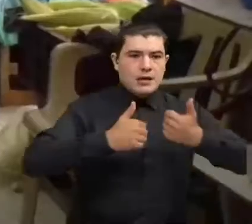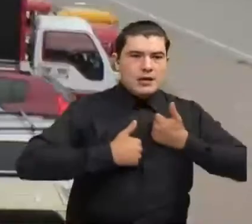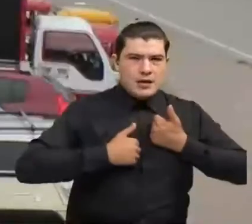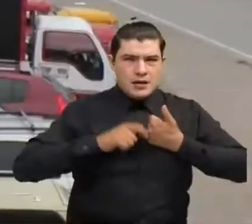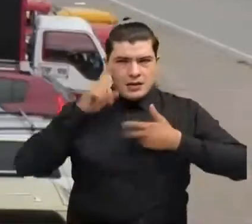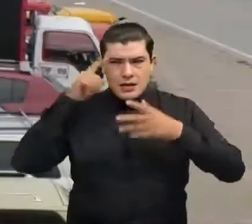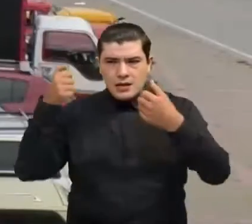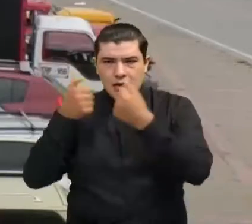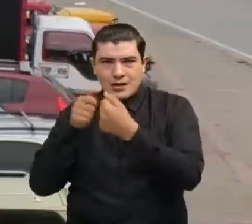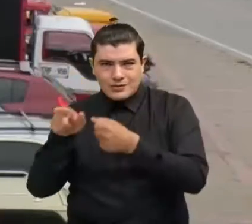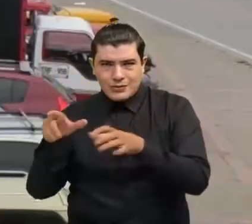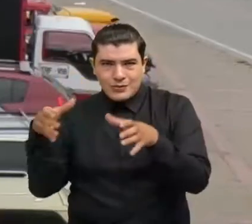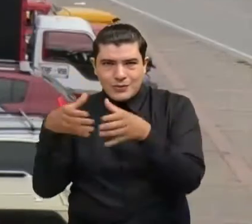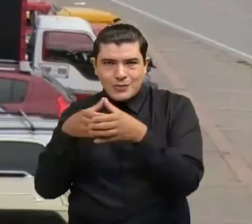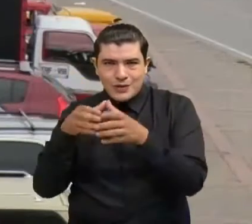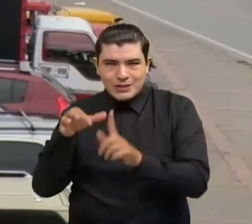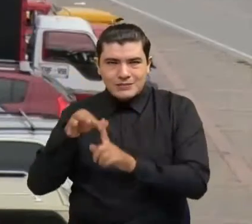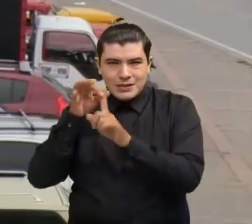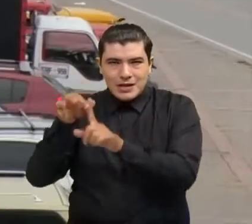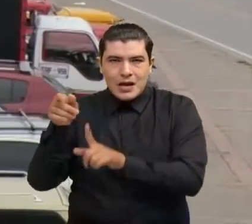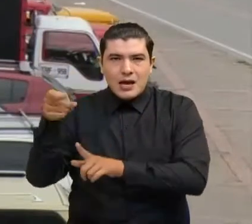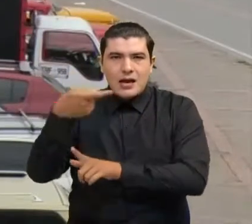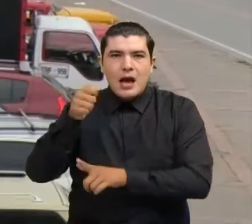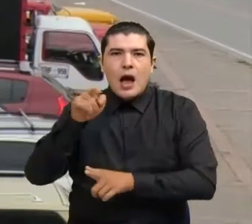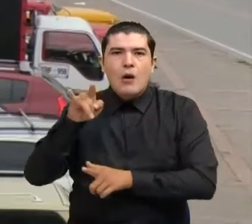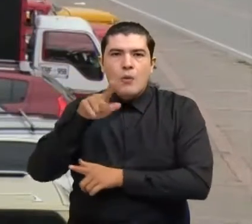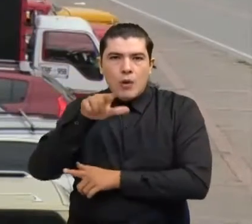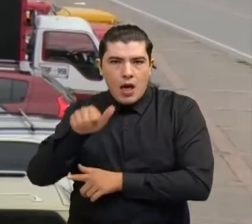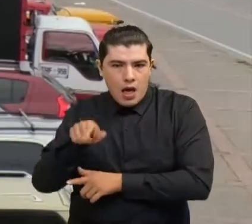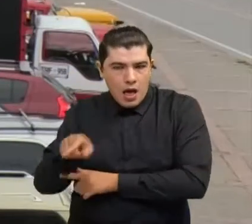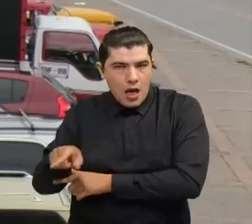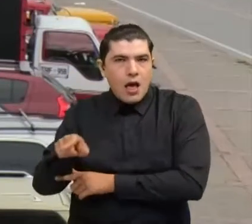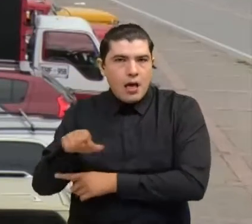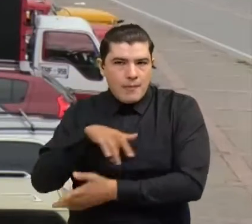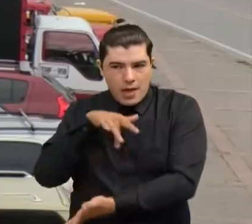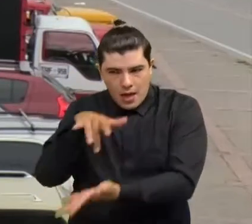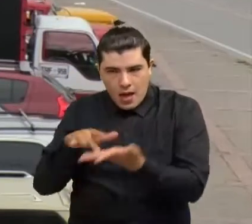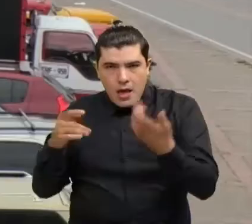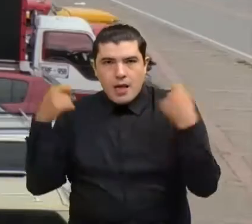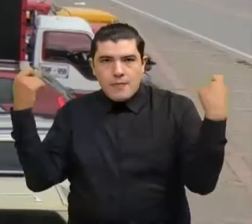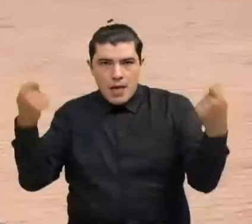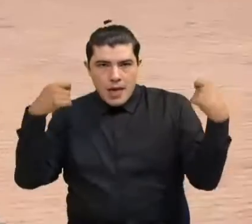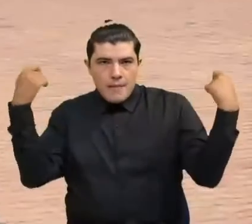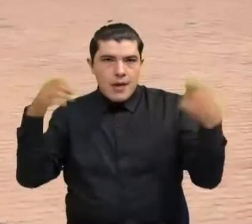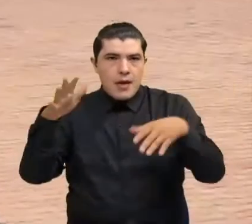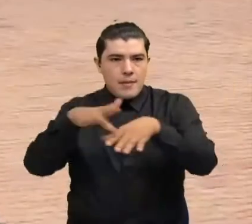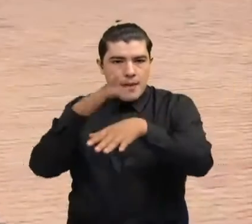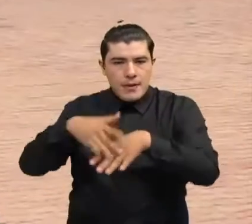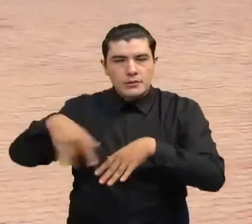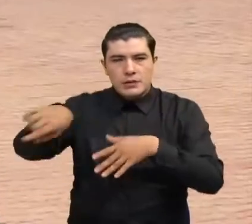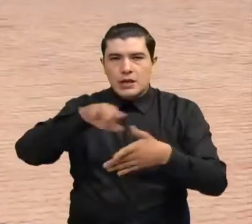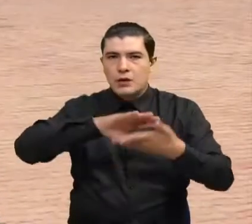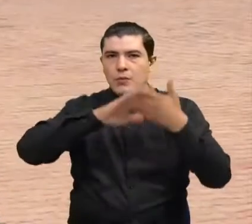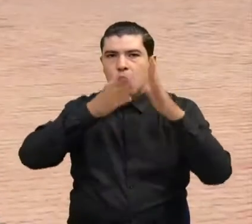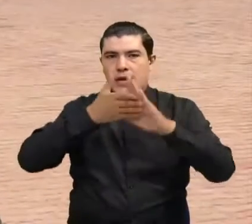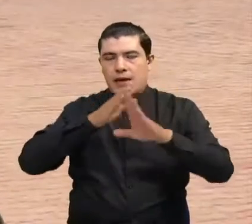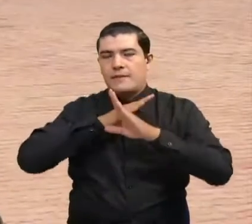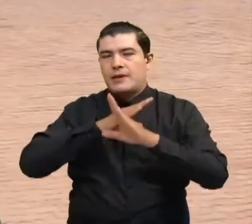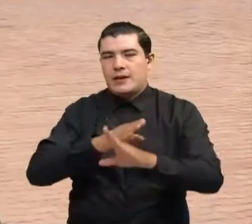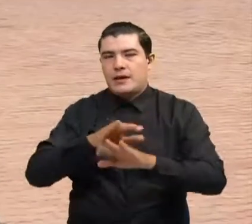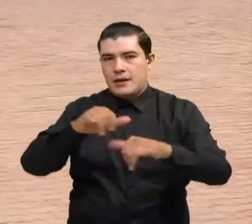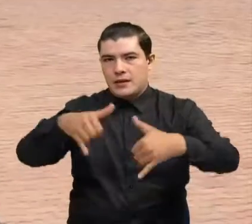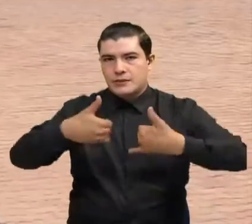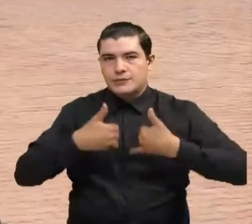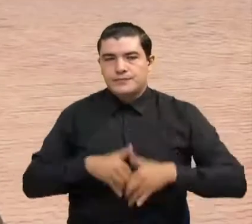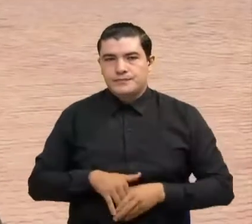en esta región para adelantar una campaña y evitar que las personas caigan en engaños. Llamadas donde se hacen pasar por miembros del